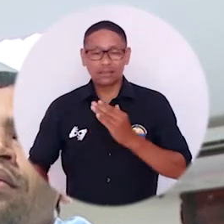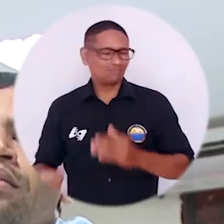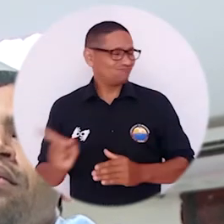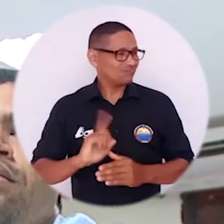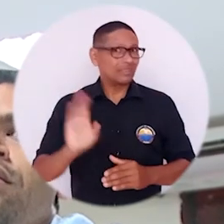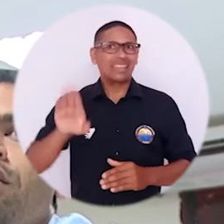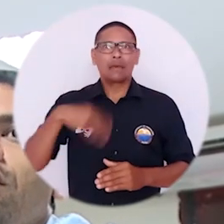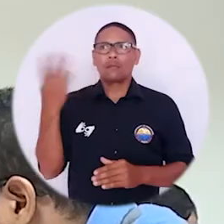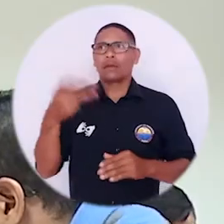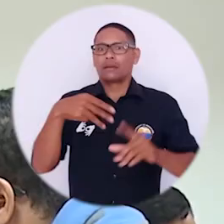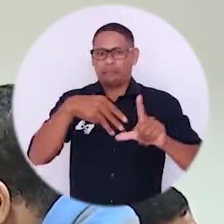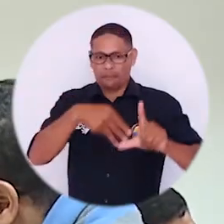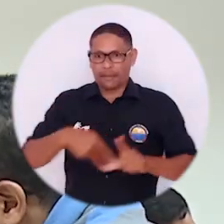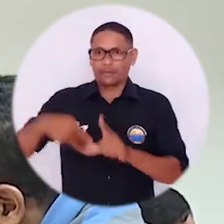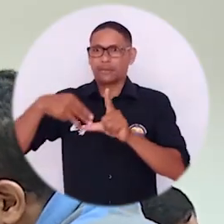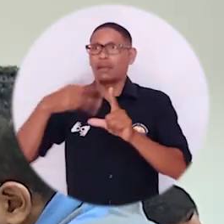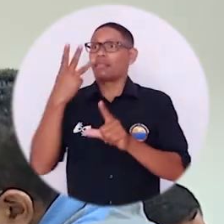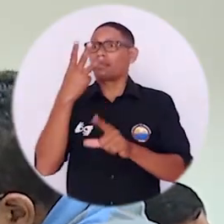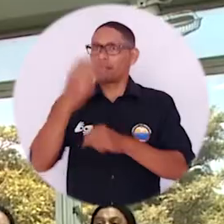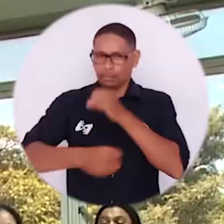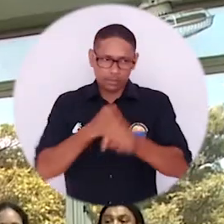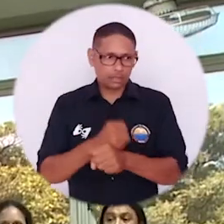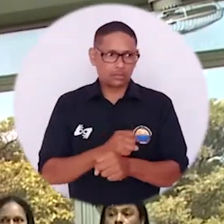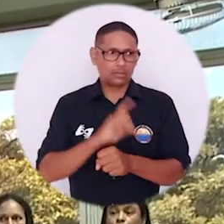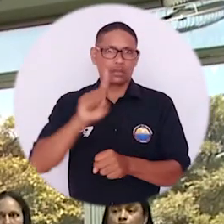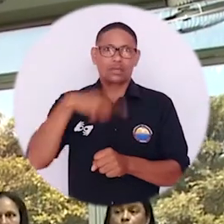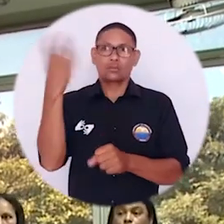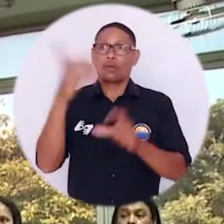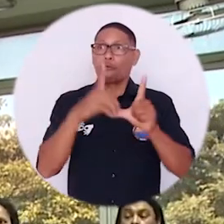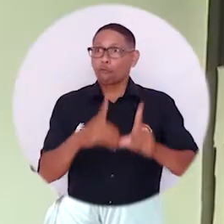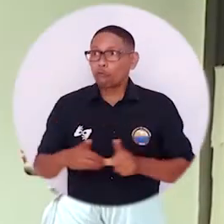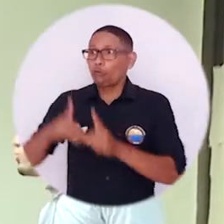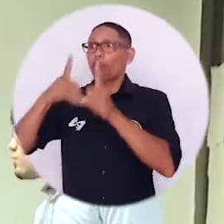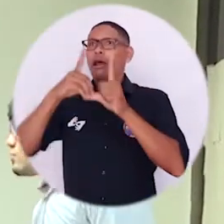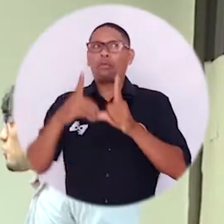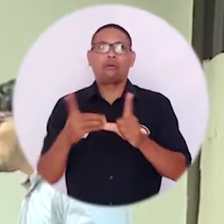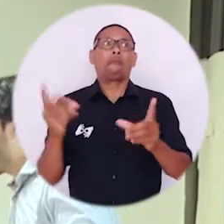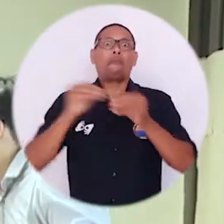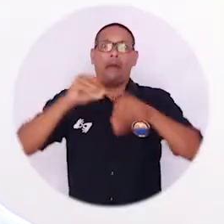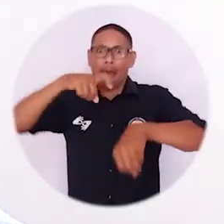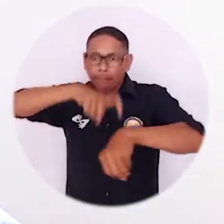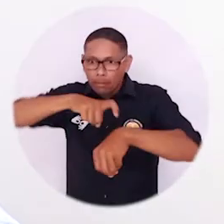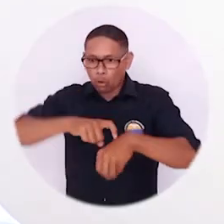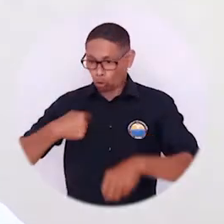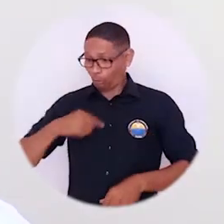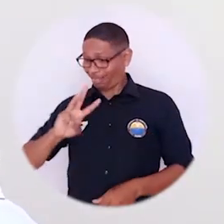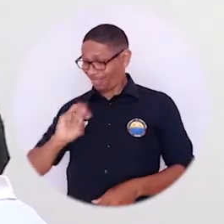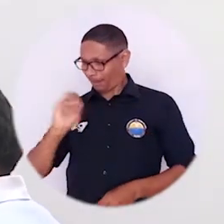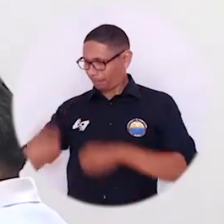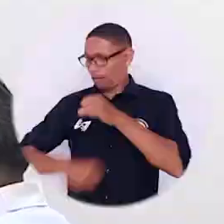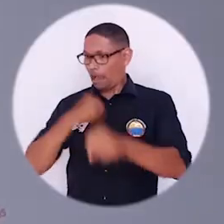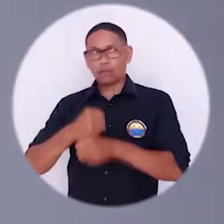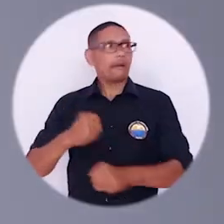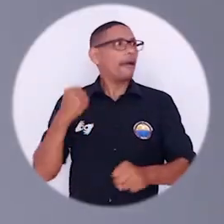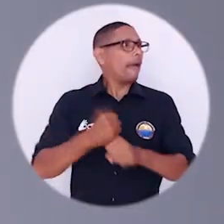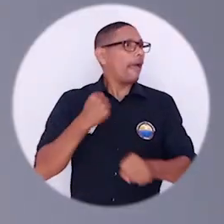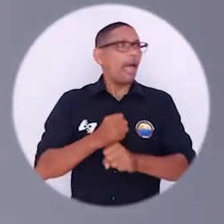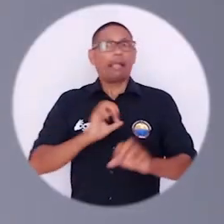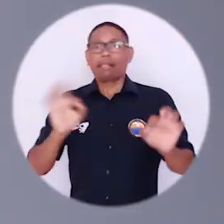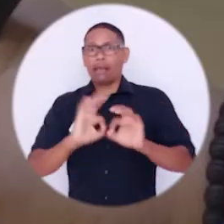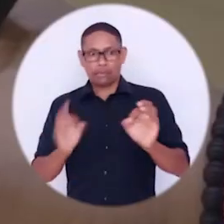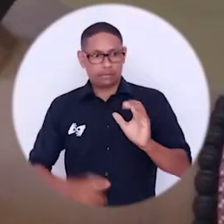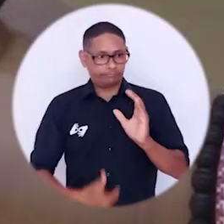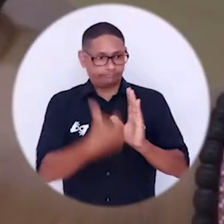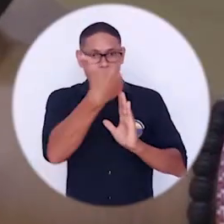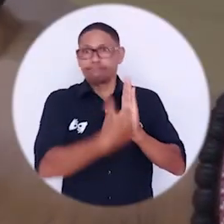maestría de tres años más y luego otro doctorado y llegar a los 30 años sin tener trabajo, pero teniendo un currículo así de grande. ¿Cuándo se puede